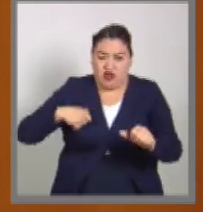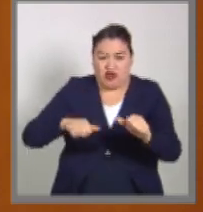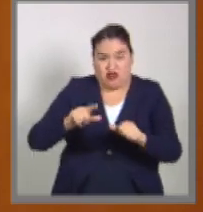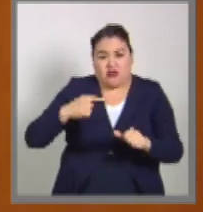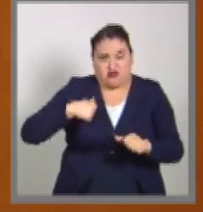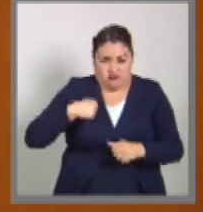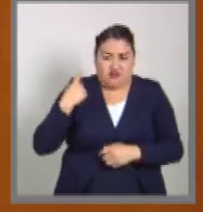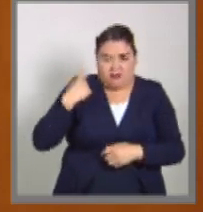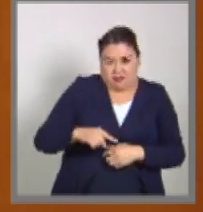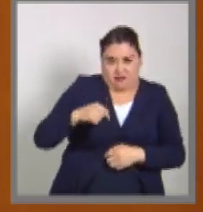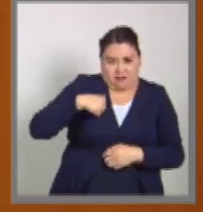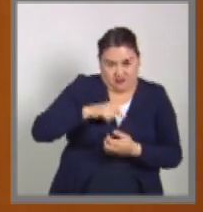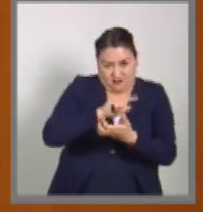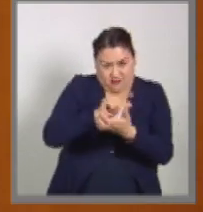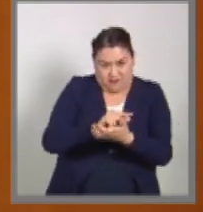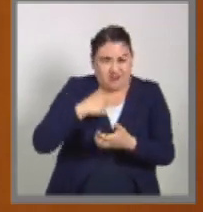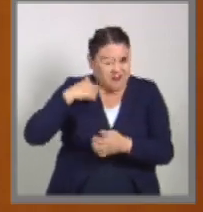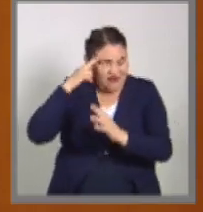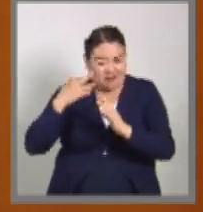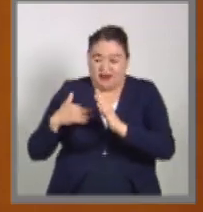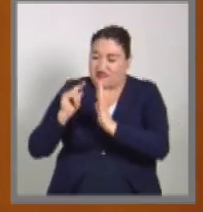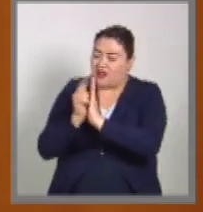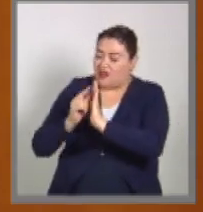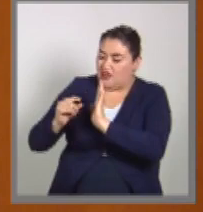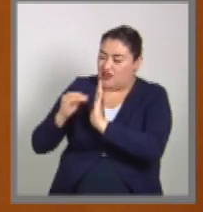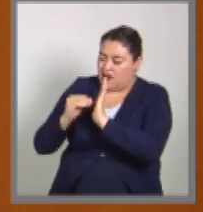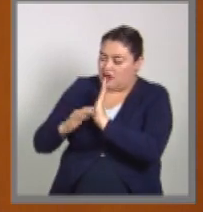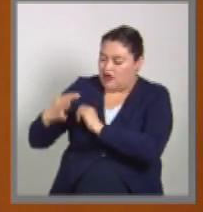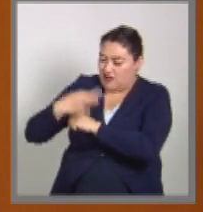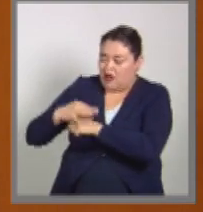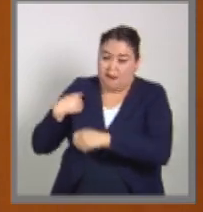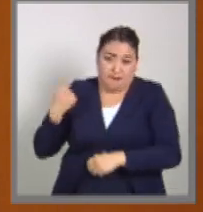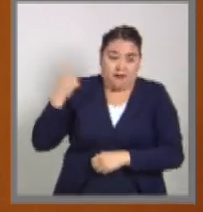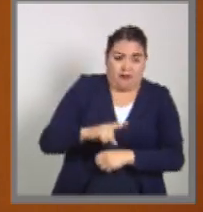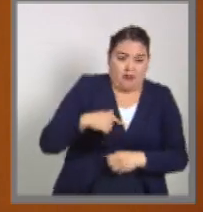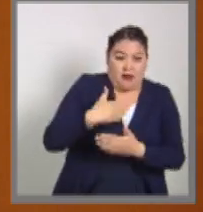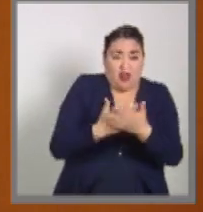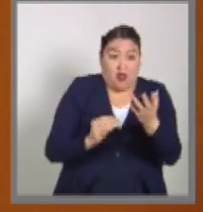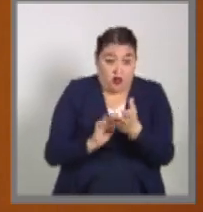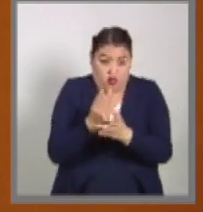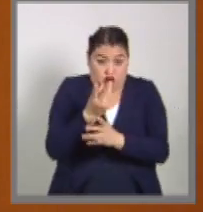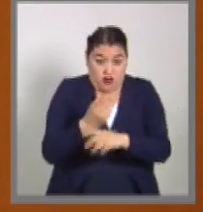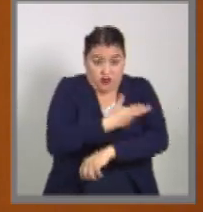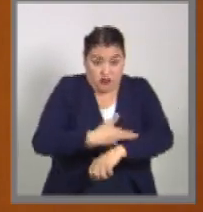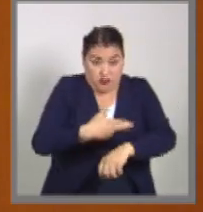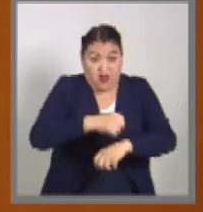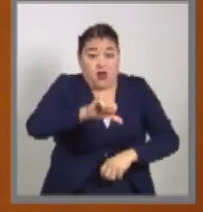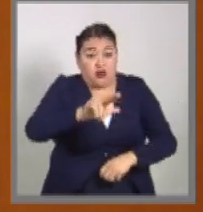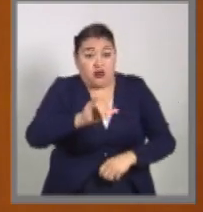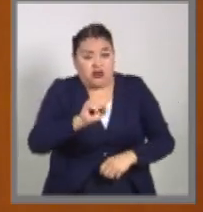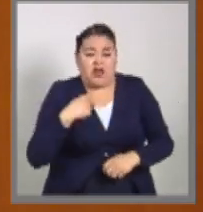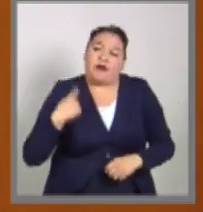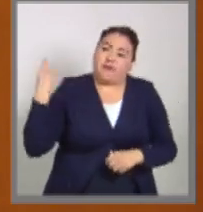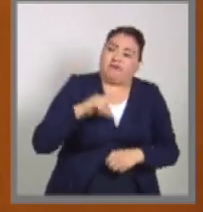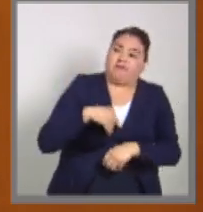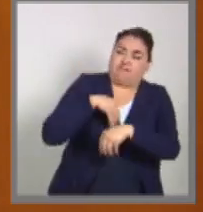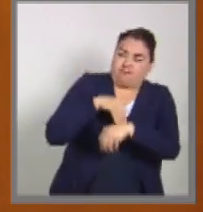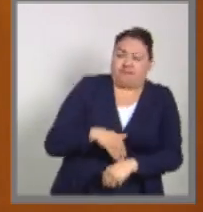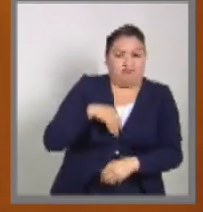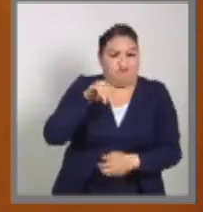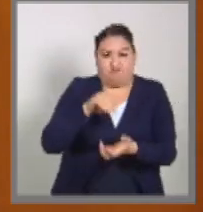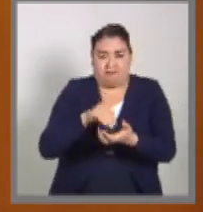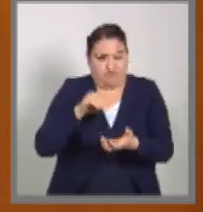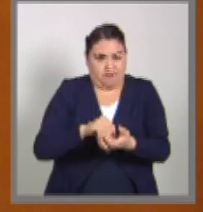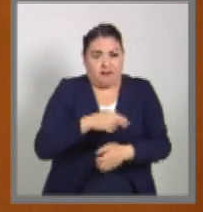mandatamos en los transitorios para garantizar el cumplimiento e instalación de las herramientas y los mecanismos